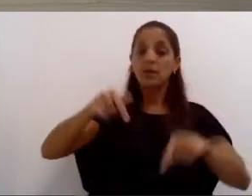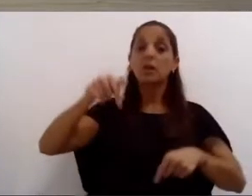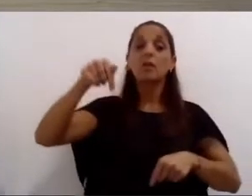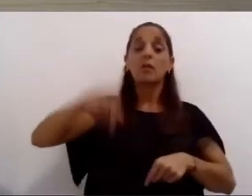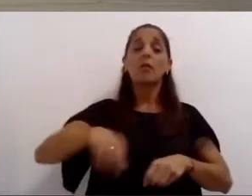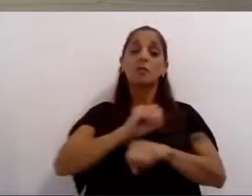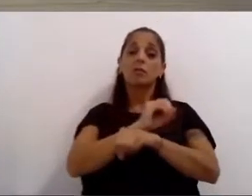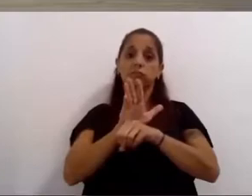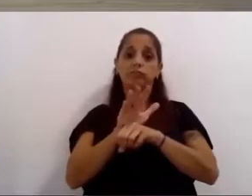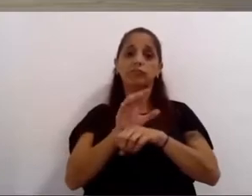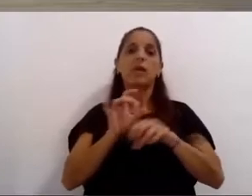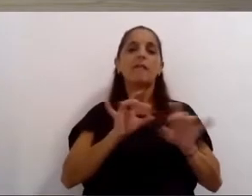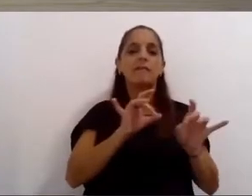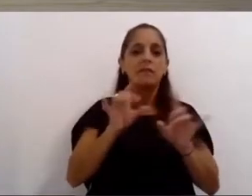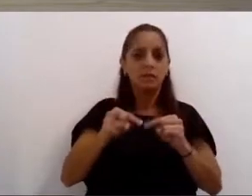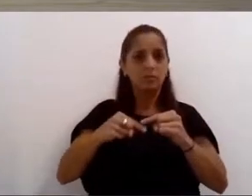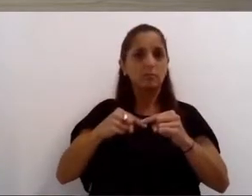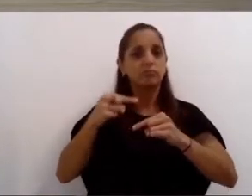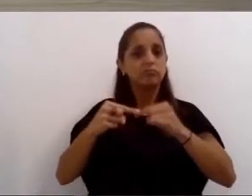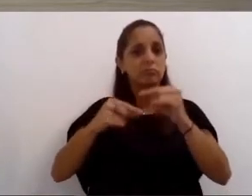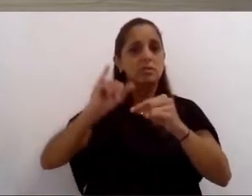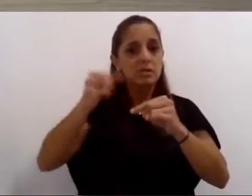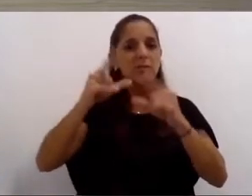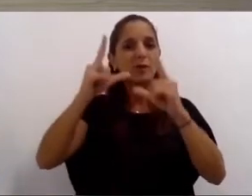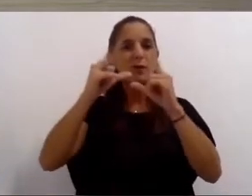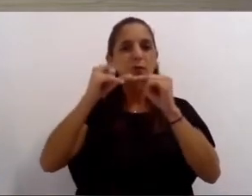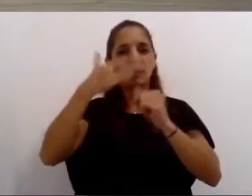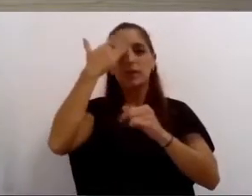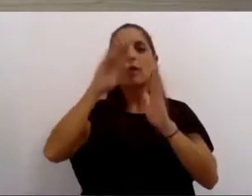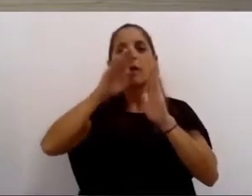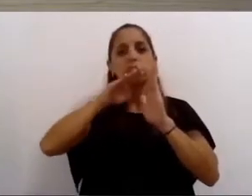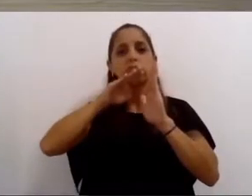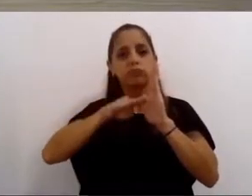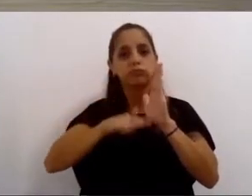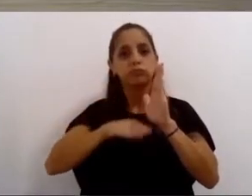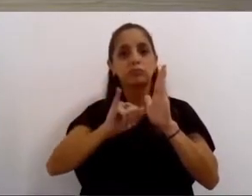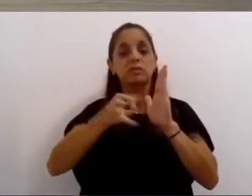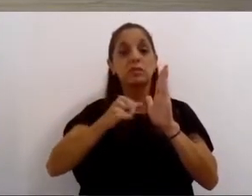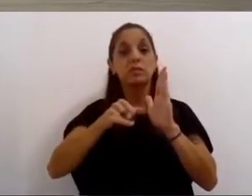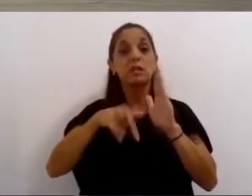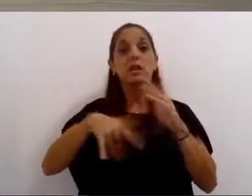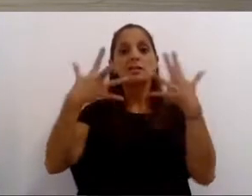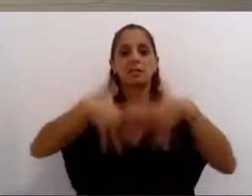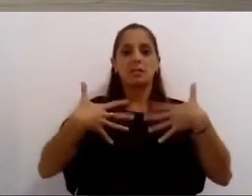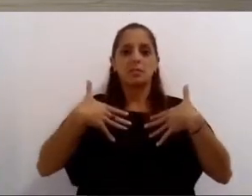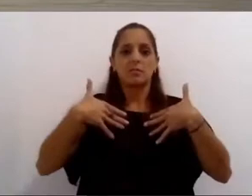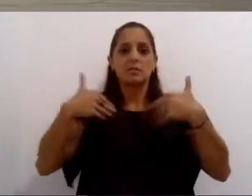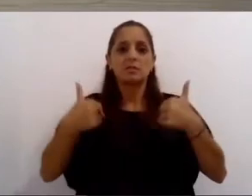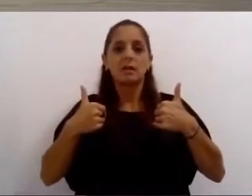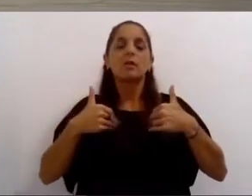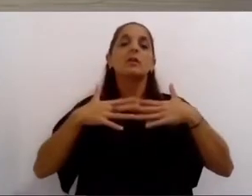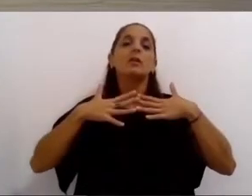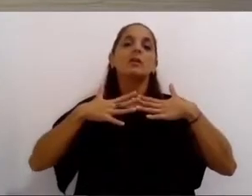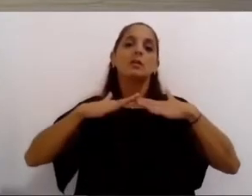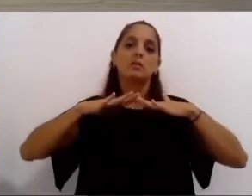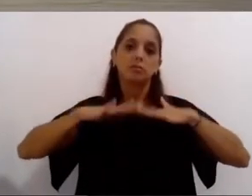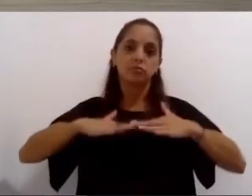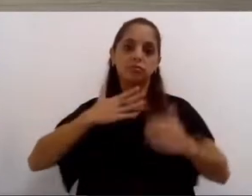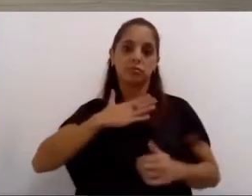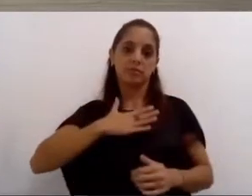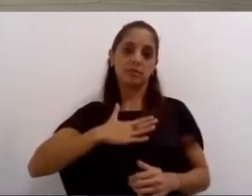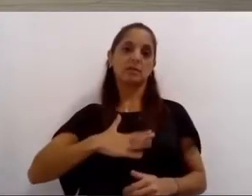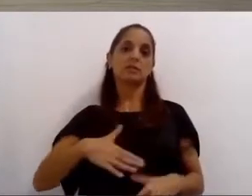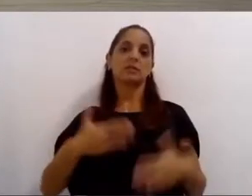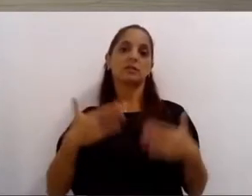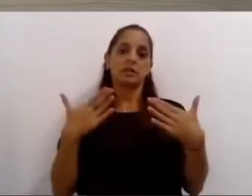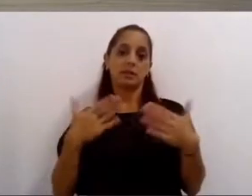circulando, los casos bajaron y nuestro sistema de salud enorme consiguió un pequeño respiro. Aprovecho